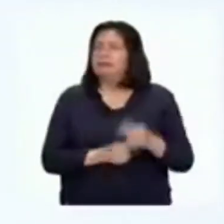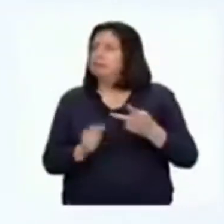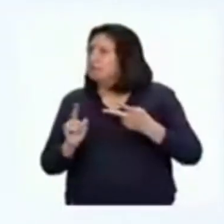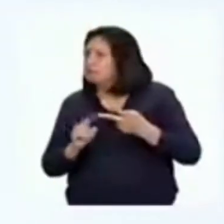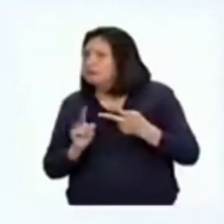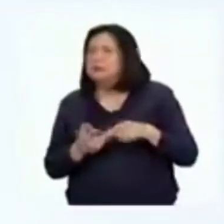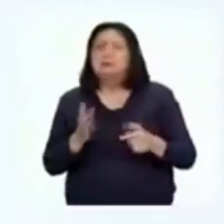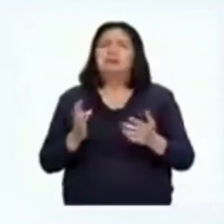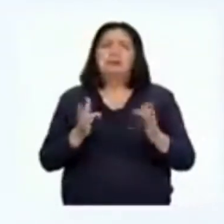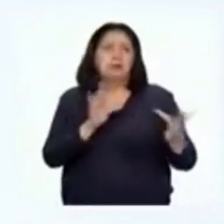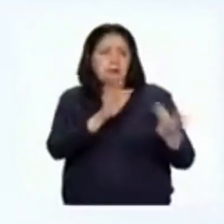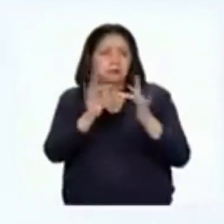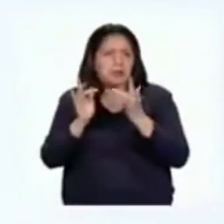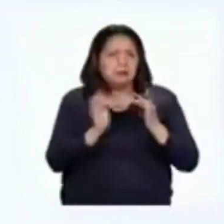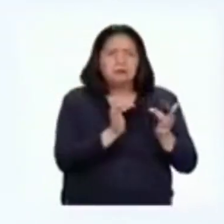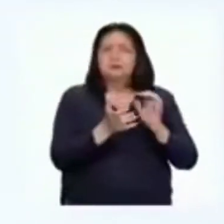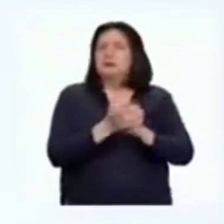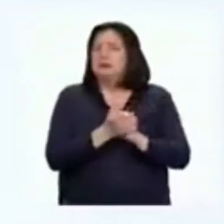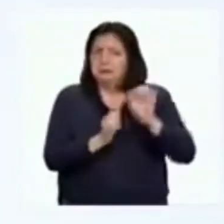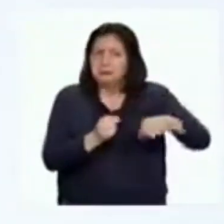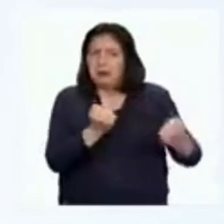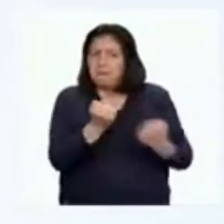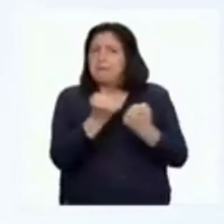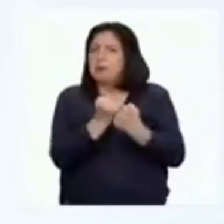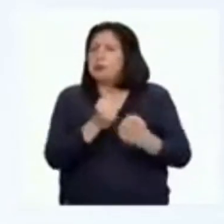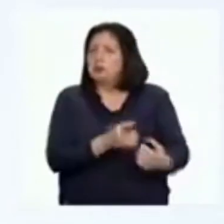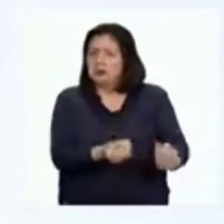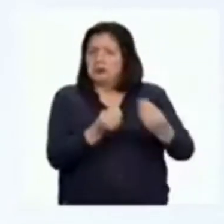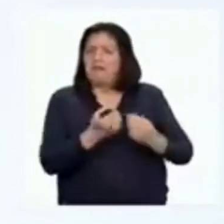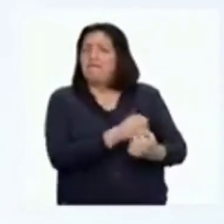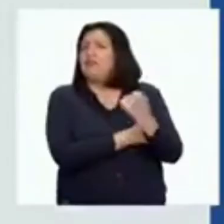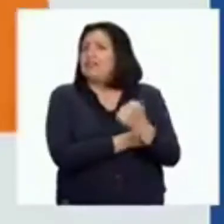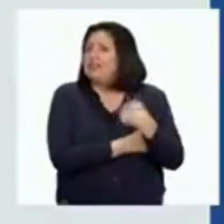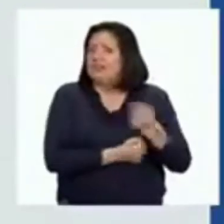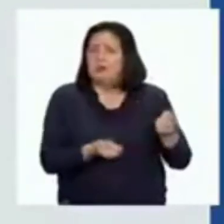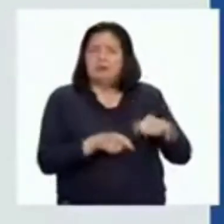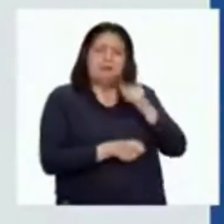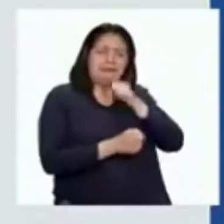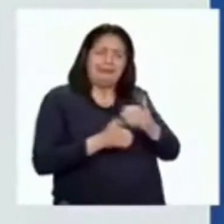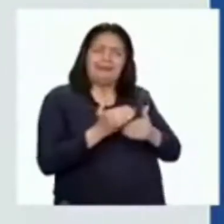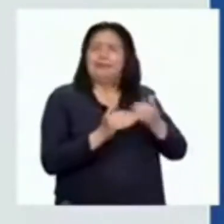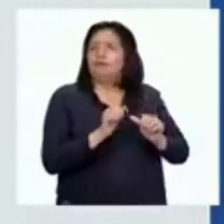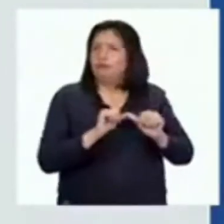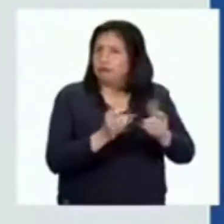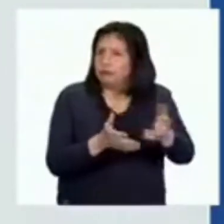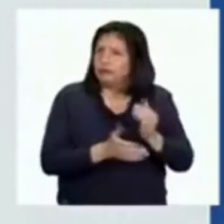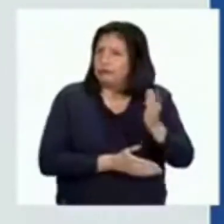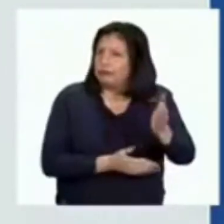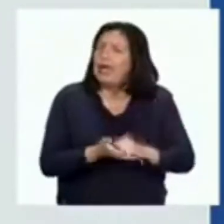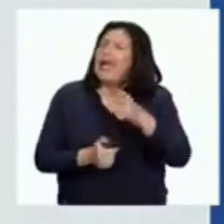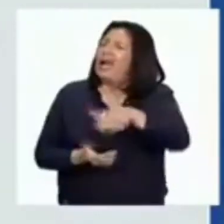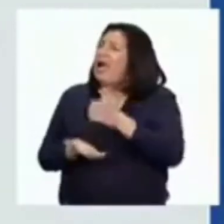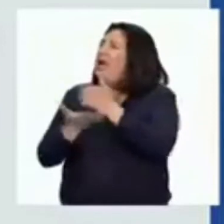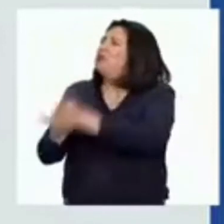relaciones con nuestros amigos nos brindan mucho apoyo y fortalecen nuestra resiliencia. Además, ayudando a los demás nos